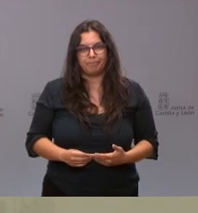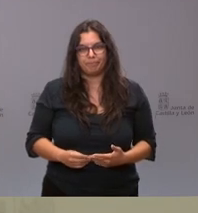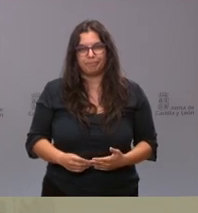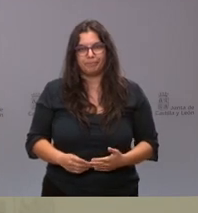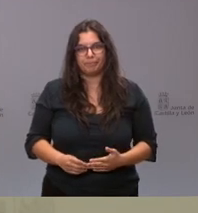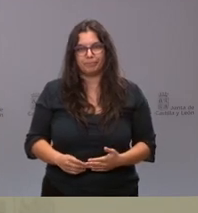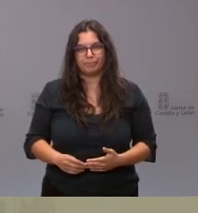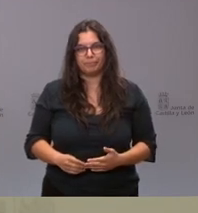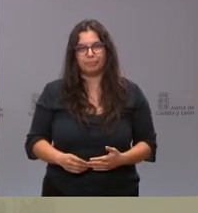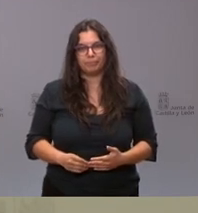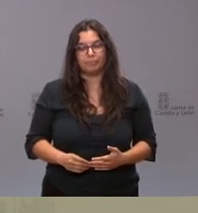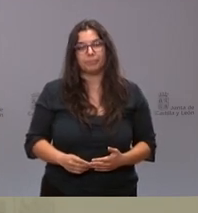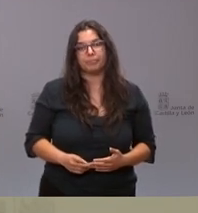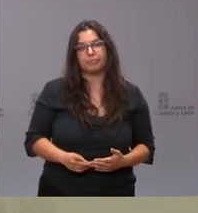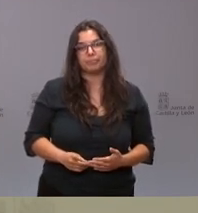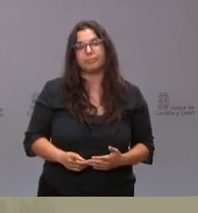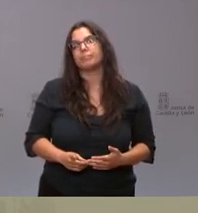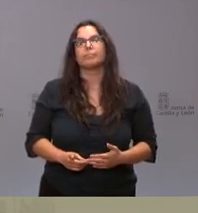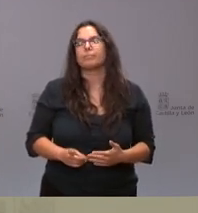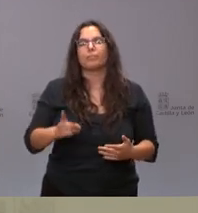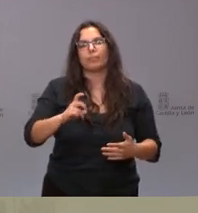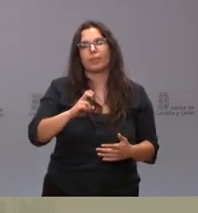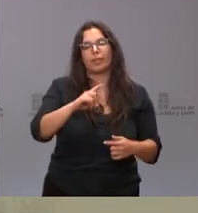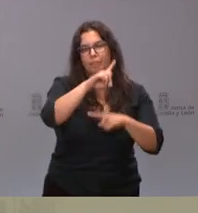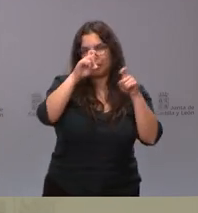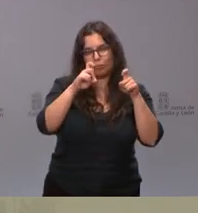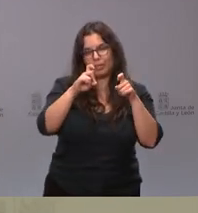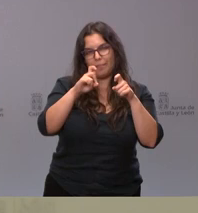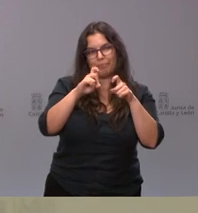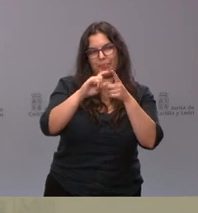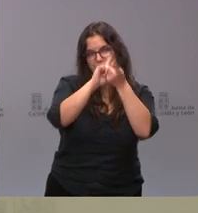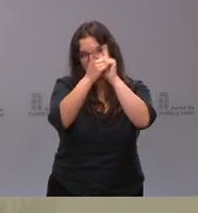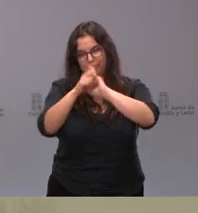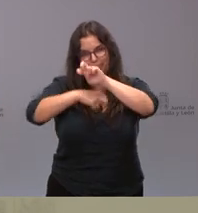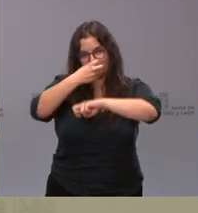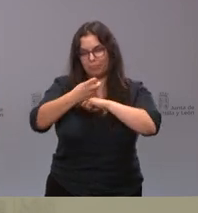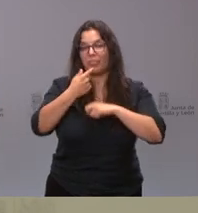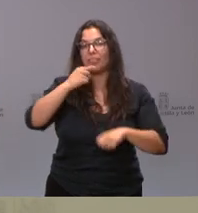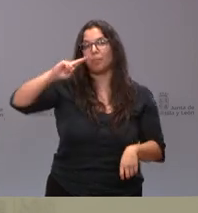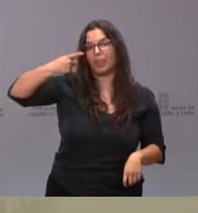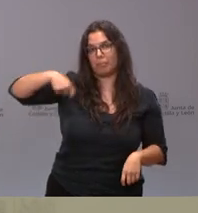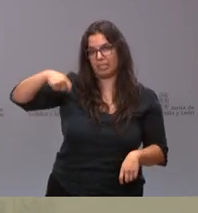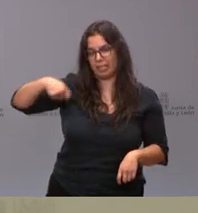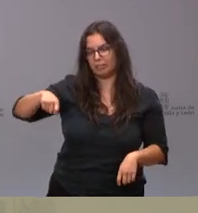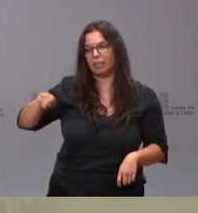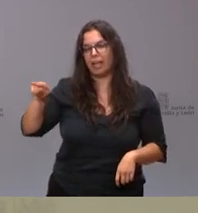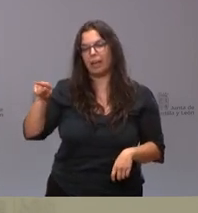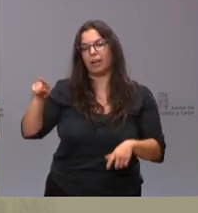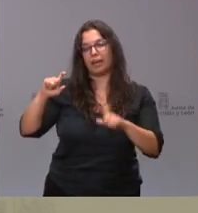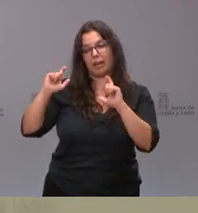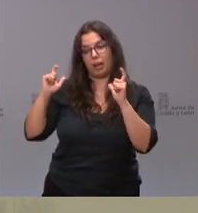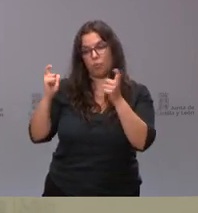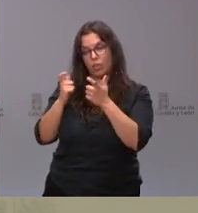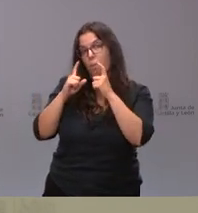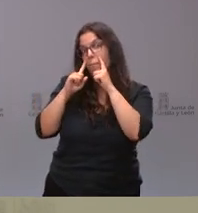Sí, por planteárselo de otra manera. El vicepresidente habló de que se había reunido, entiendo que por